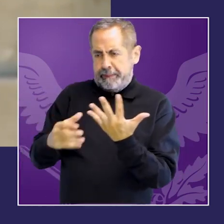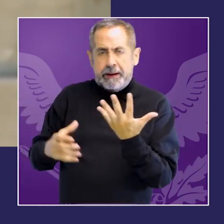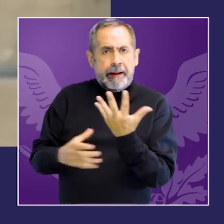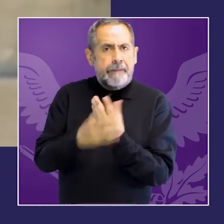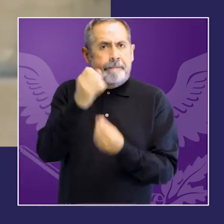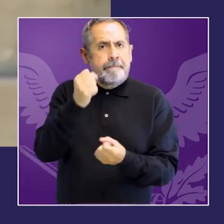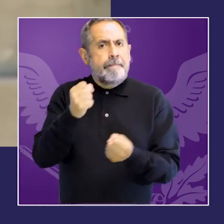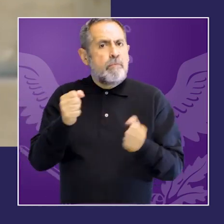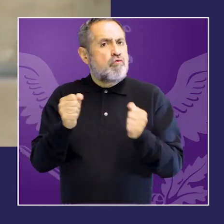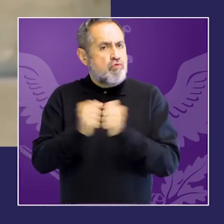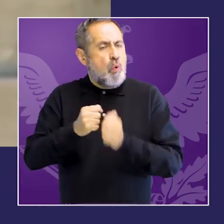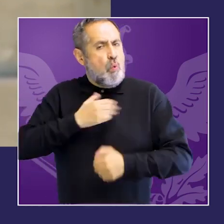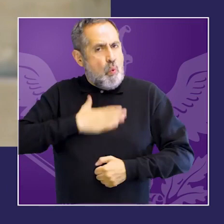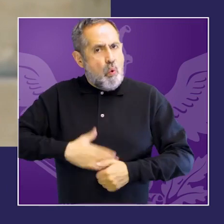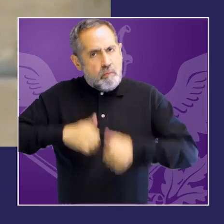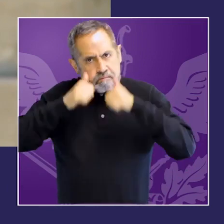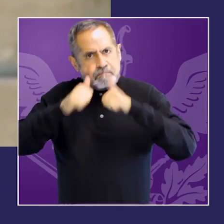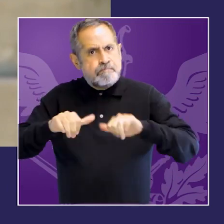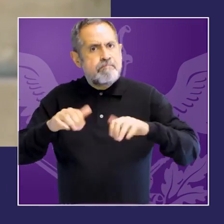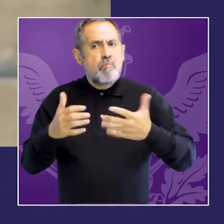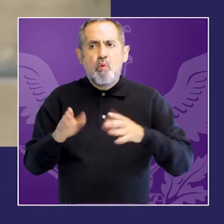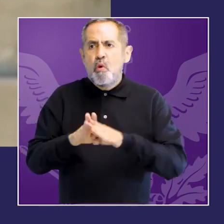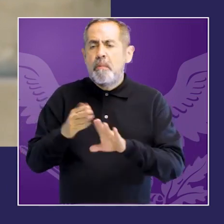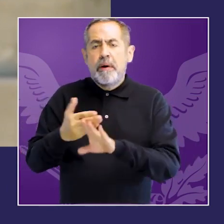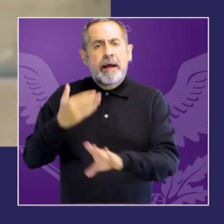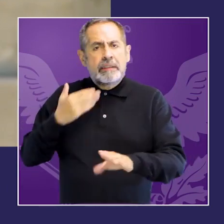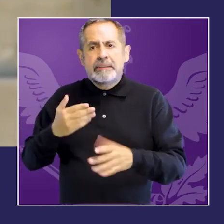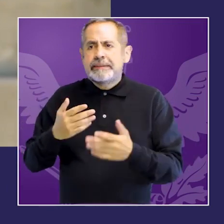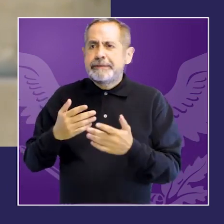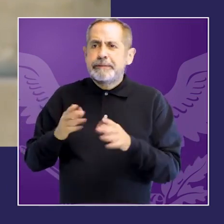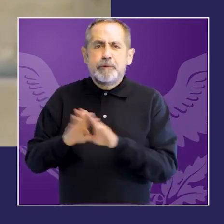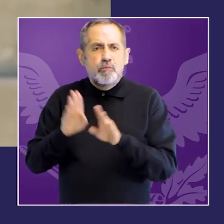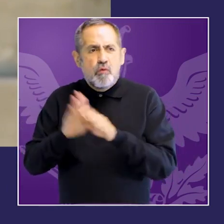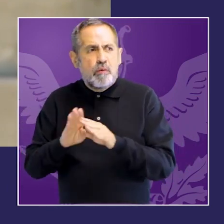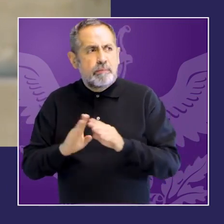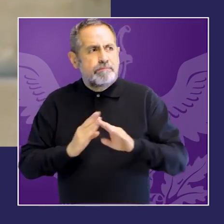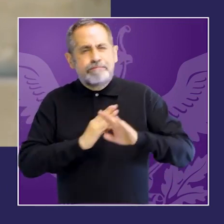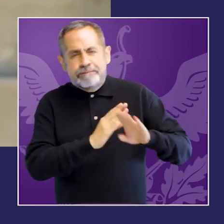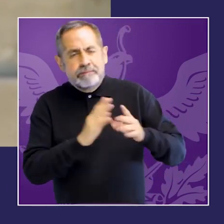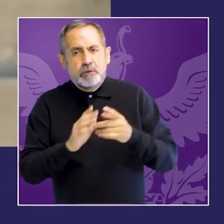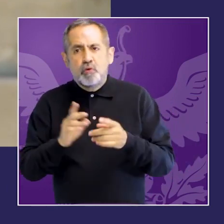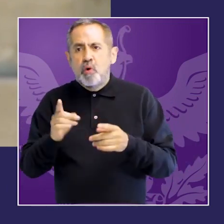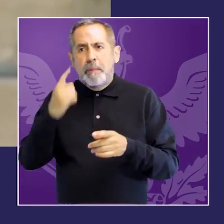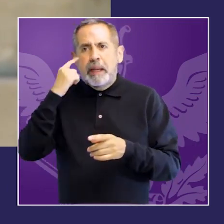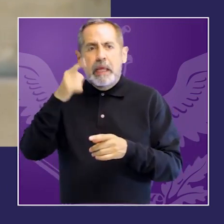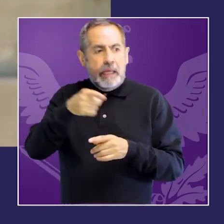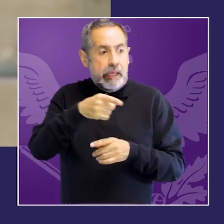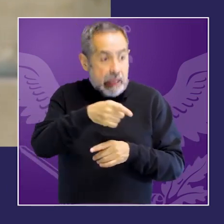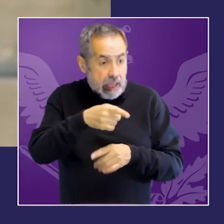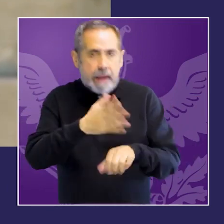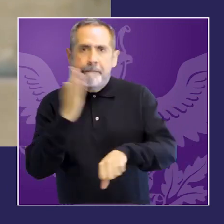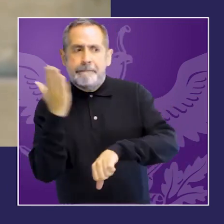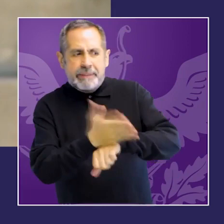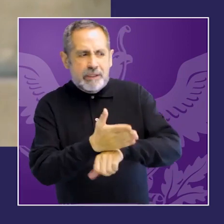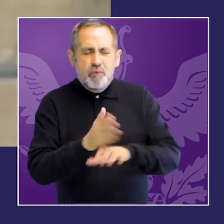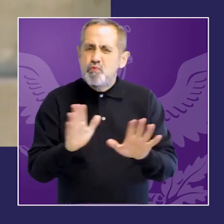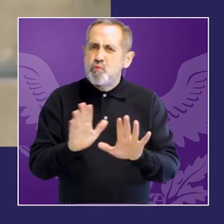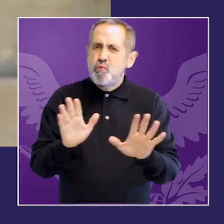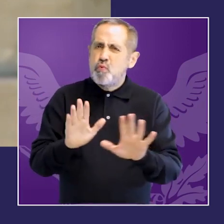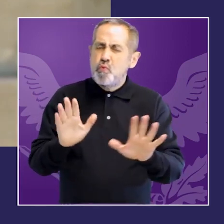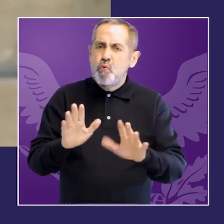construida al calor de las demandas sociales del movimiento de mujeres y feminismos, pero que al mismo tiempo